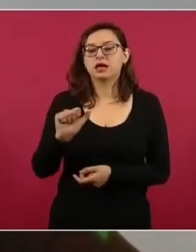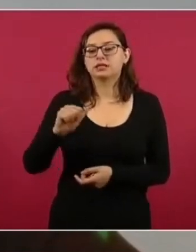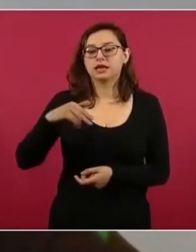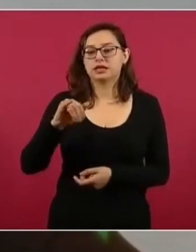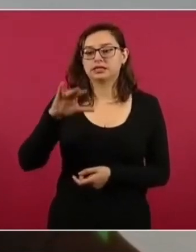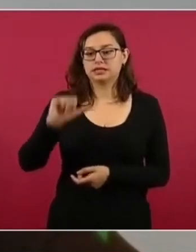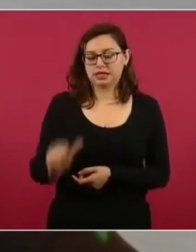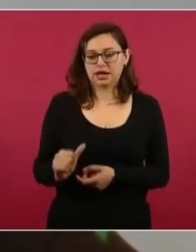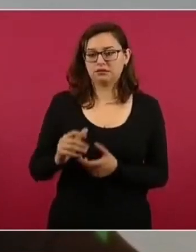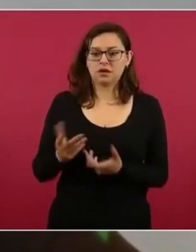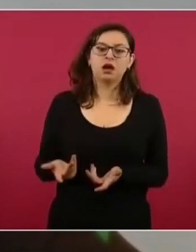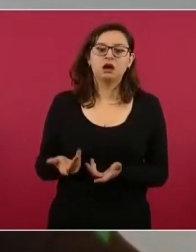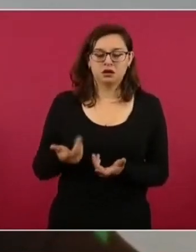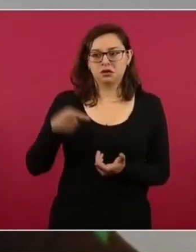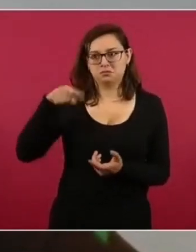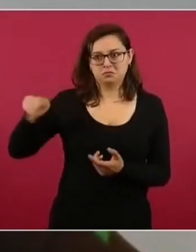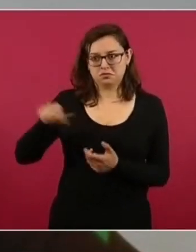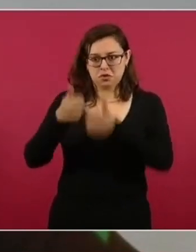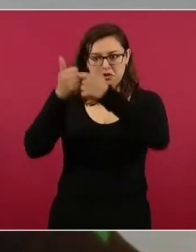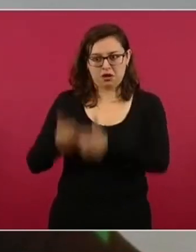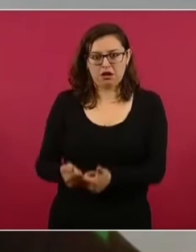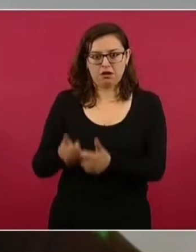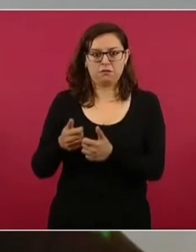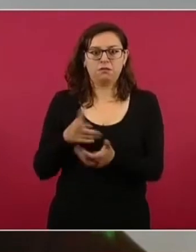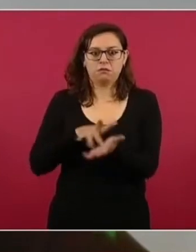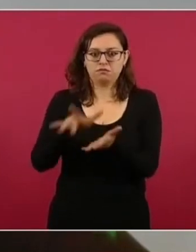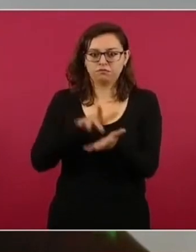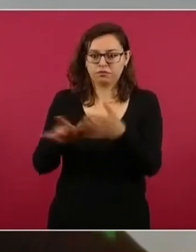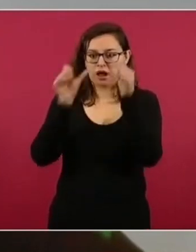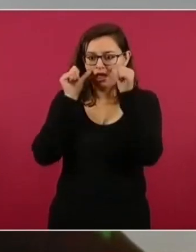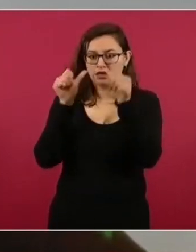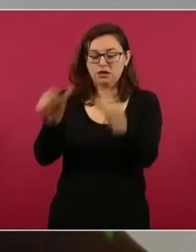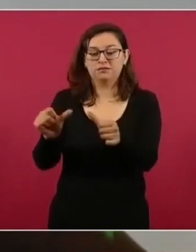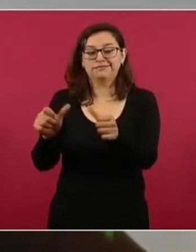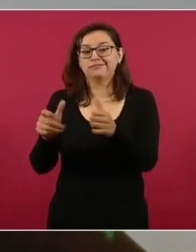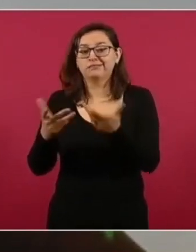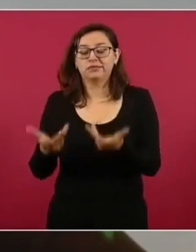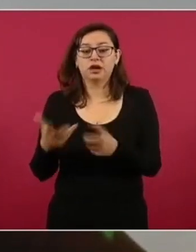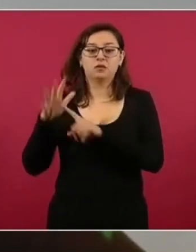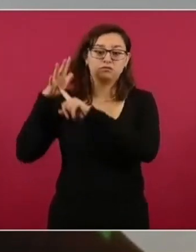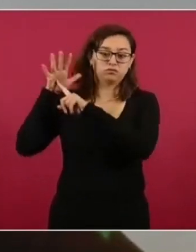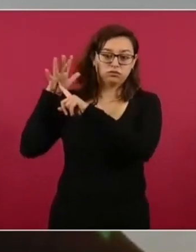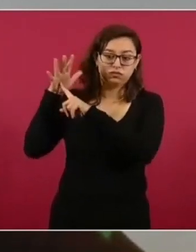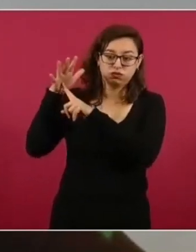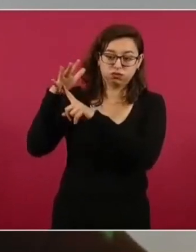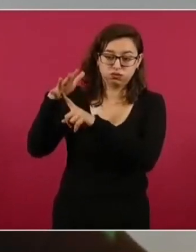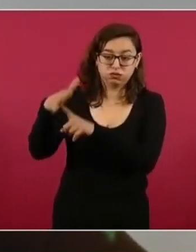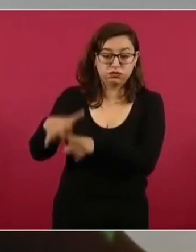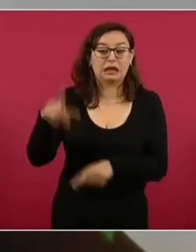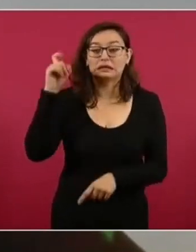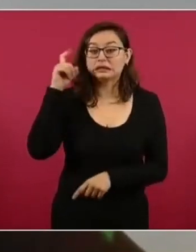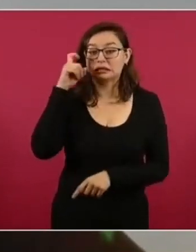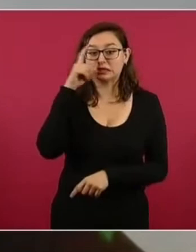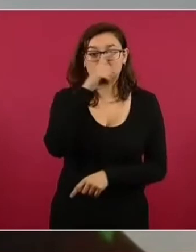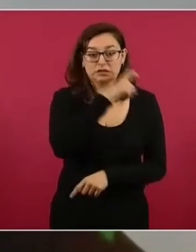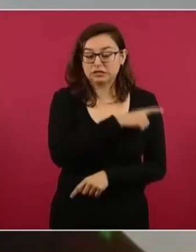toda la atención médica que requiere esta zona, porque el acceso aéreo es muy complicado, pero ellos